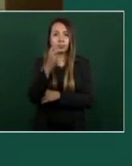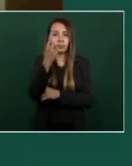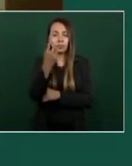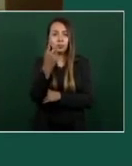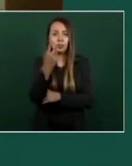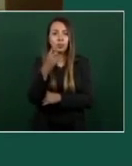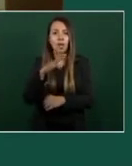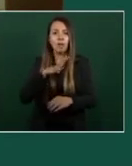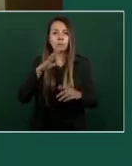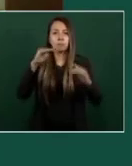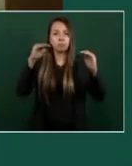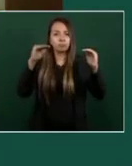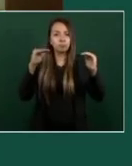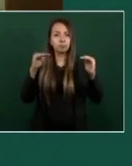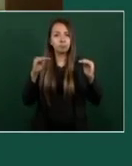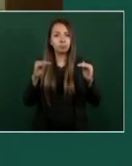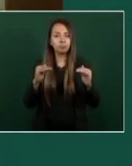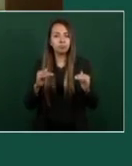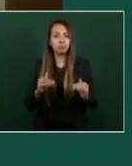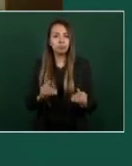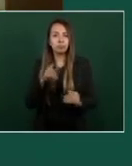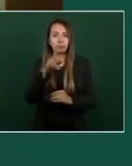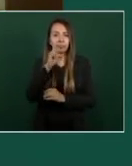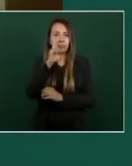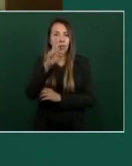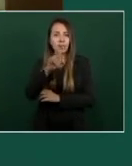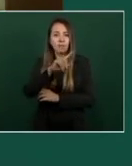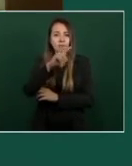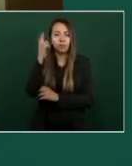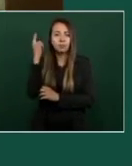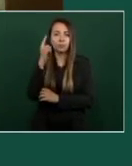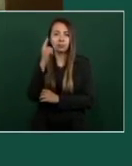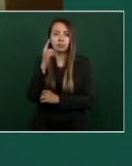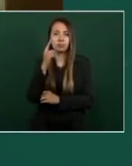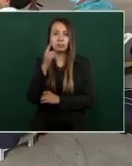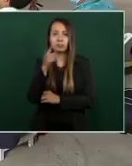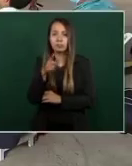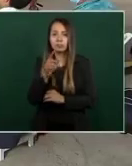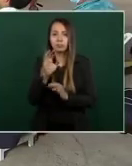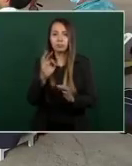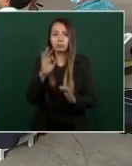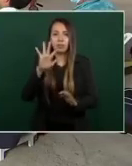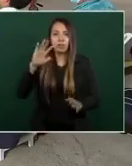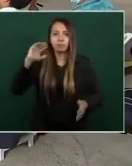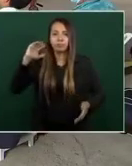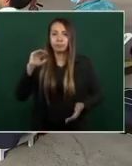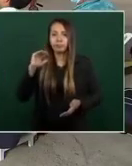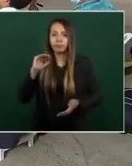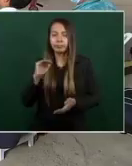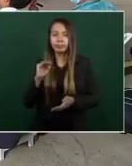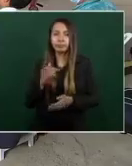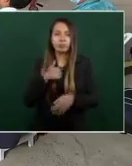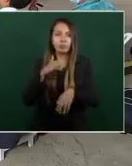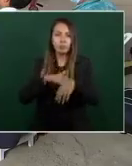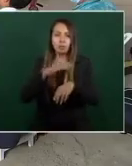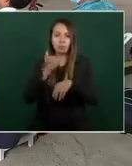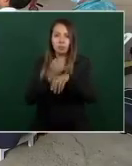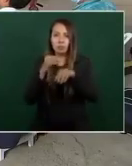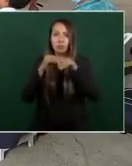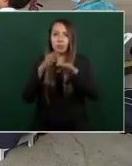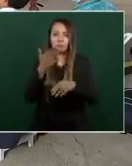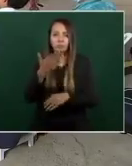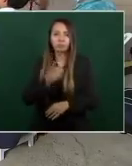disminuyendo, como se ve en esta gráfica, se ve muy determinante que empieza a disminuir. Los mantengo informados, señor presidente, quedo a